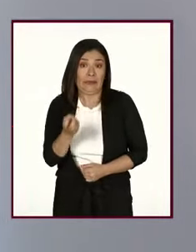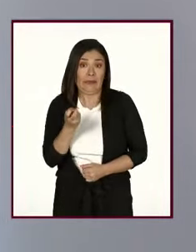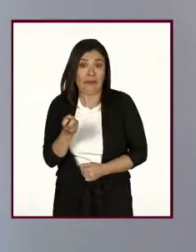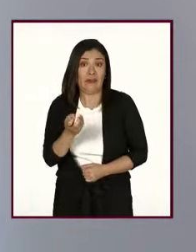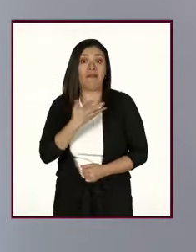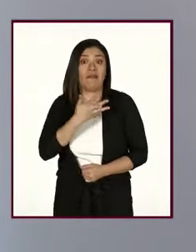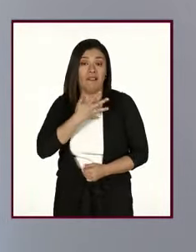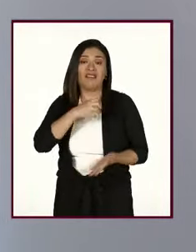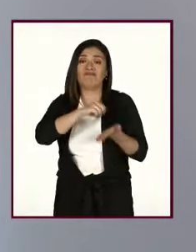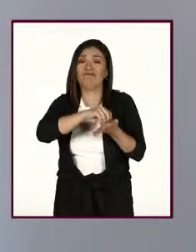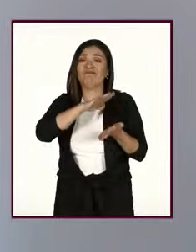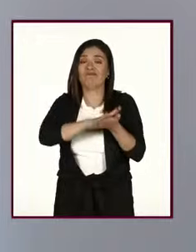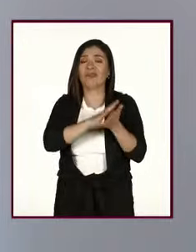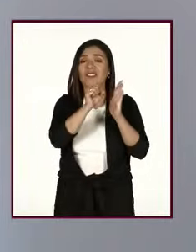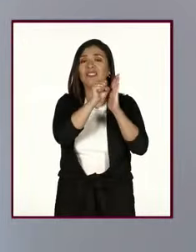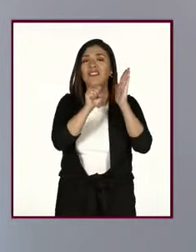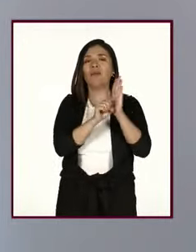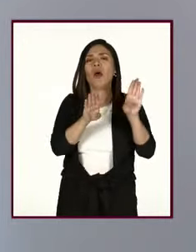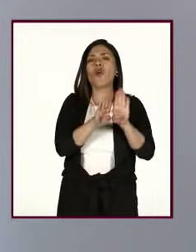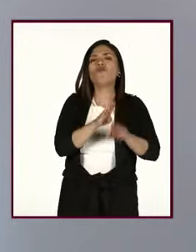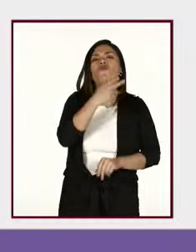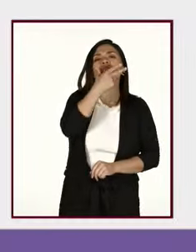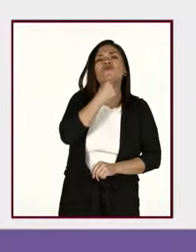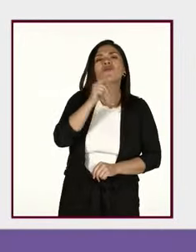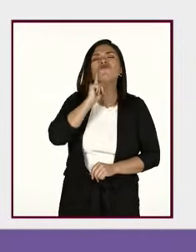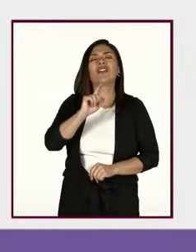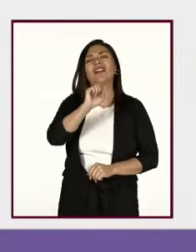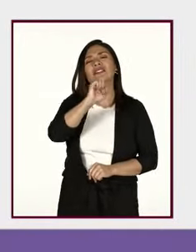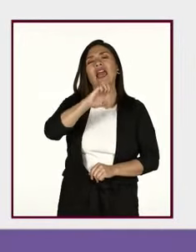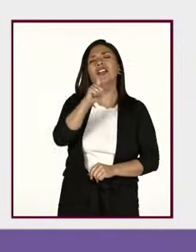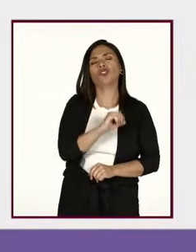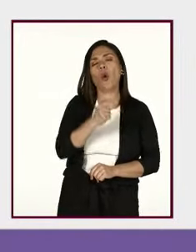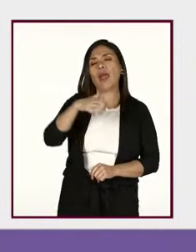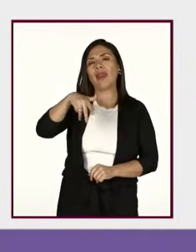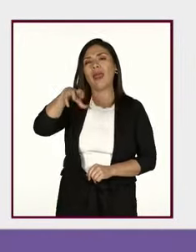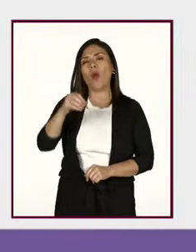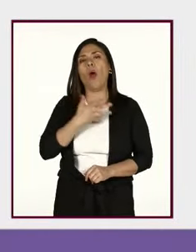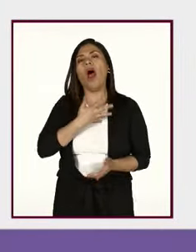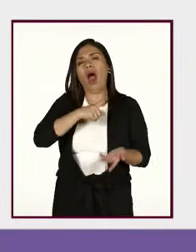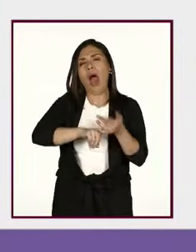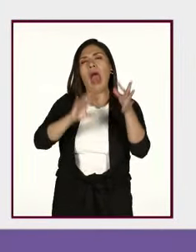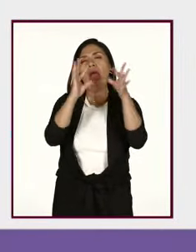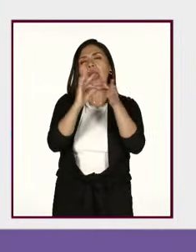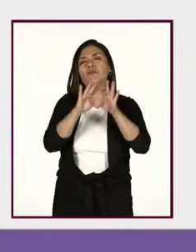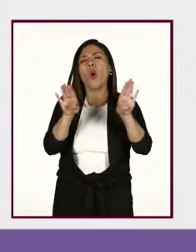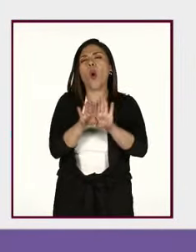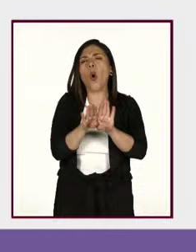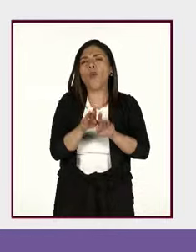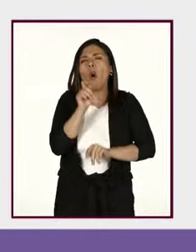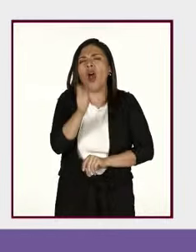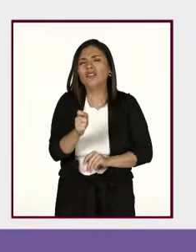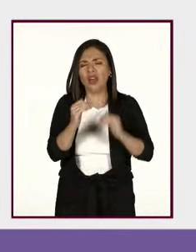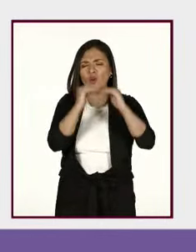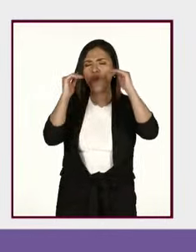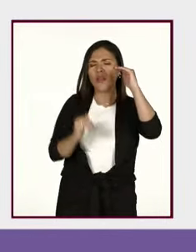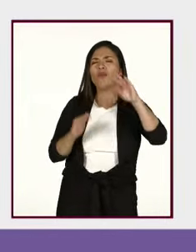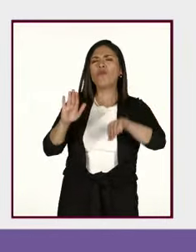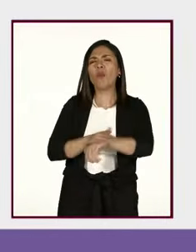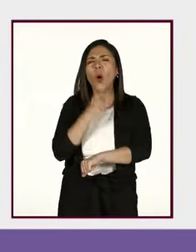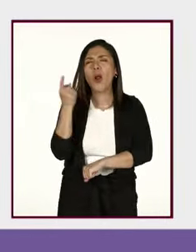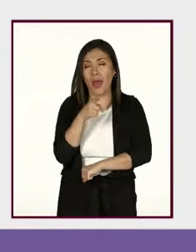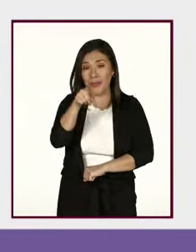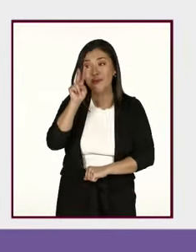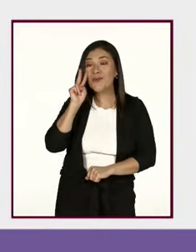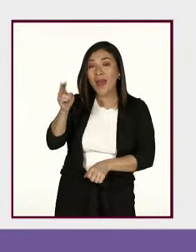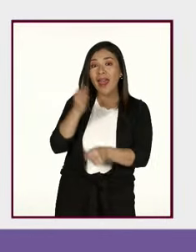en el sistema sexogénero que explica muy bien las bases de las relaciones desiguales. Ustedes tienen